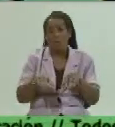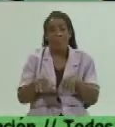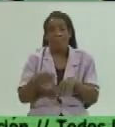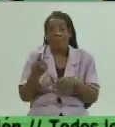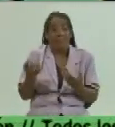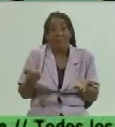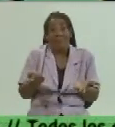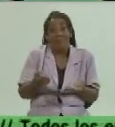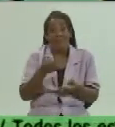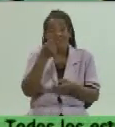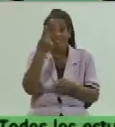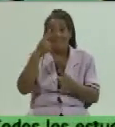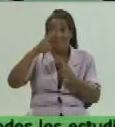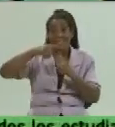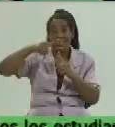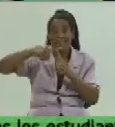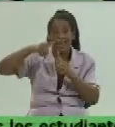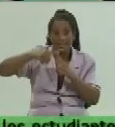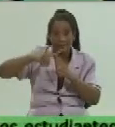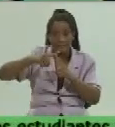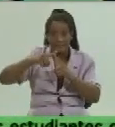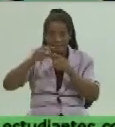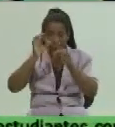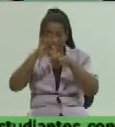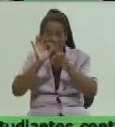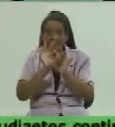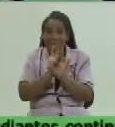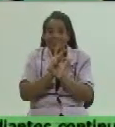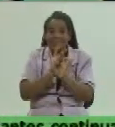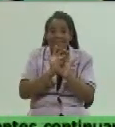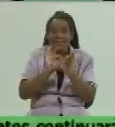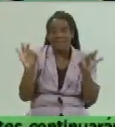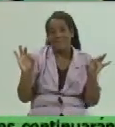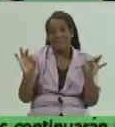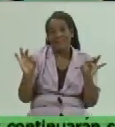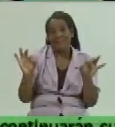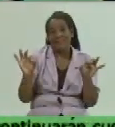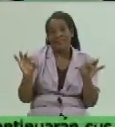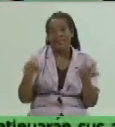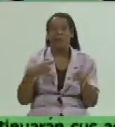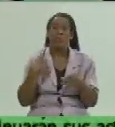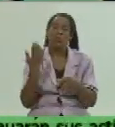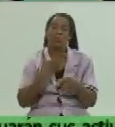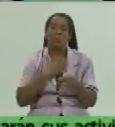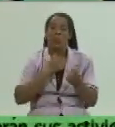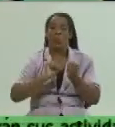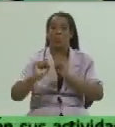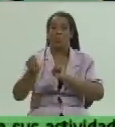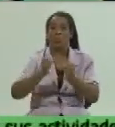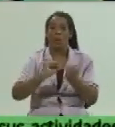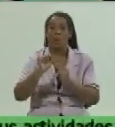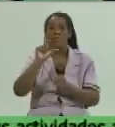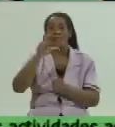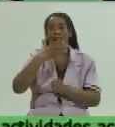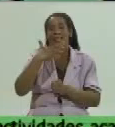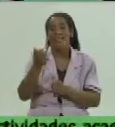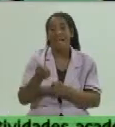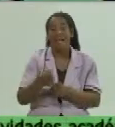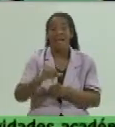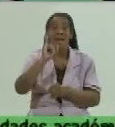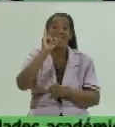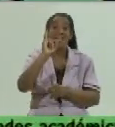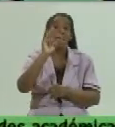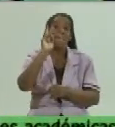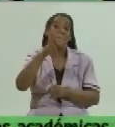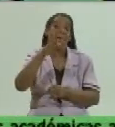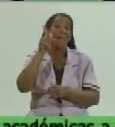Y hay técnicas que se especializan en otros lugares. Nosotros mantenemos el control de calidad de los laboratorios del IPK, que es el laboratorio